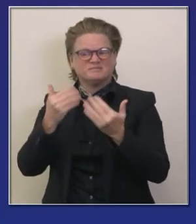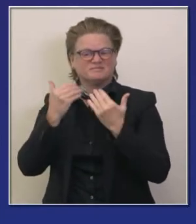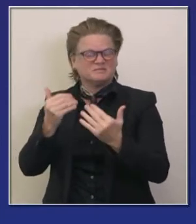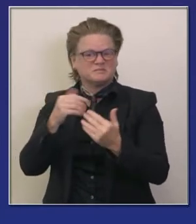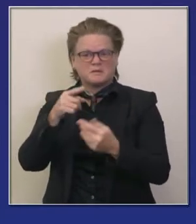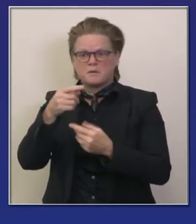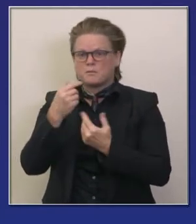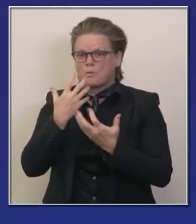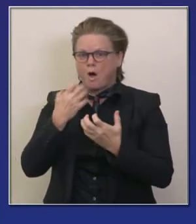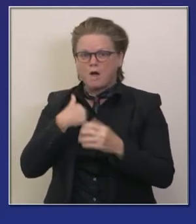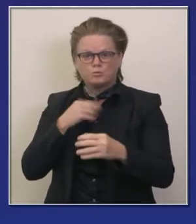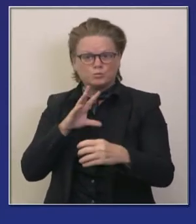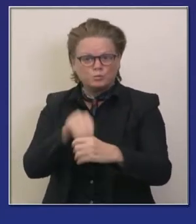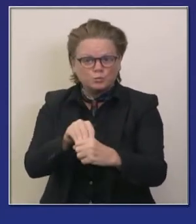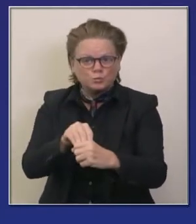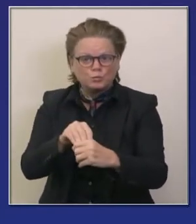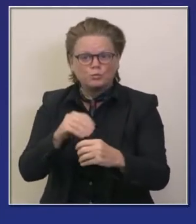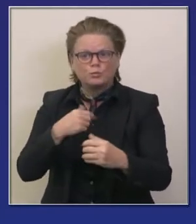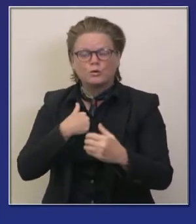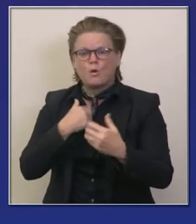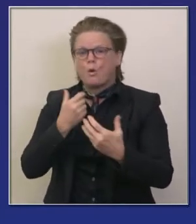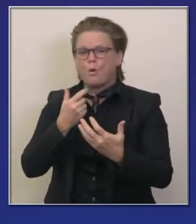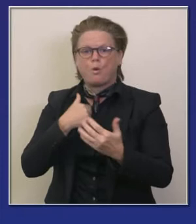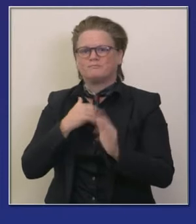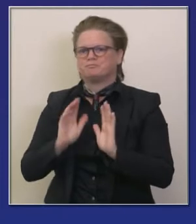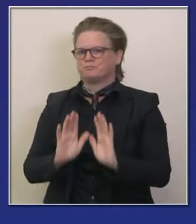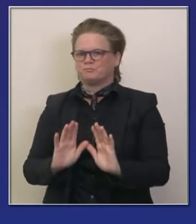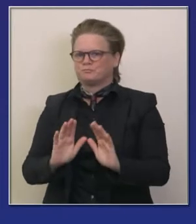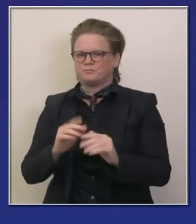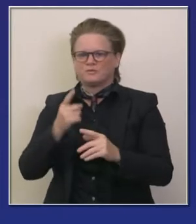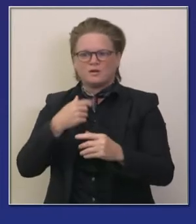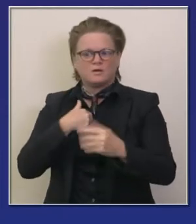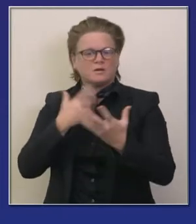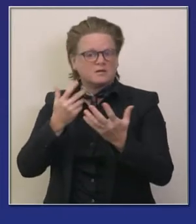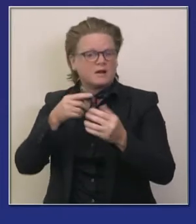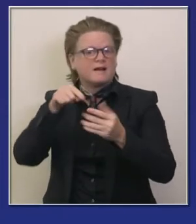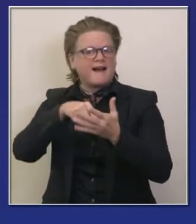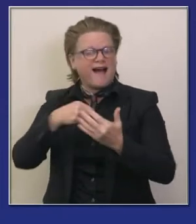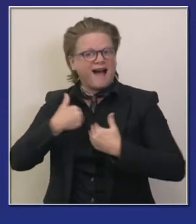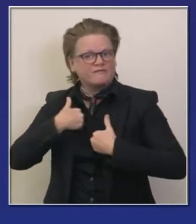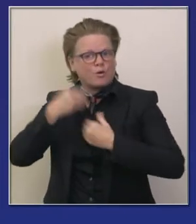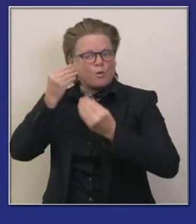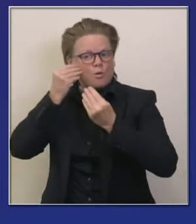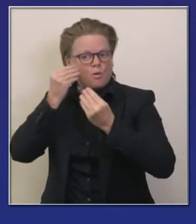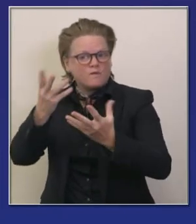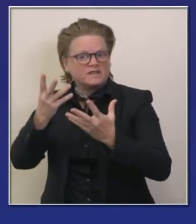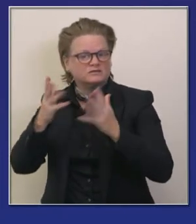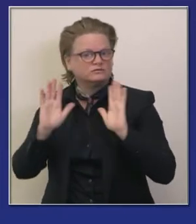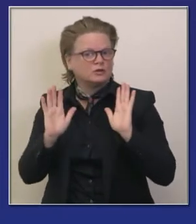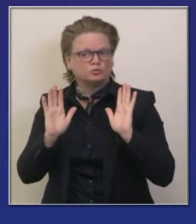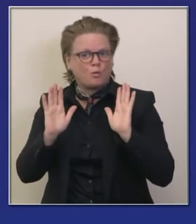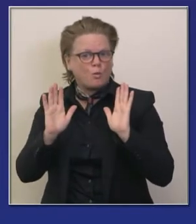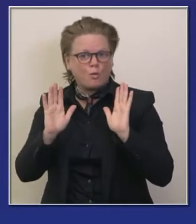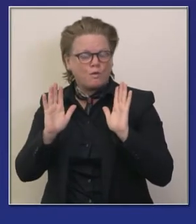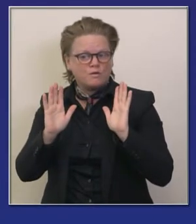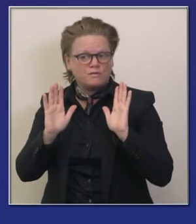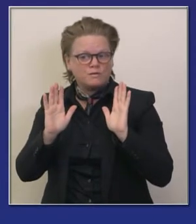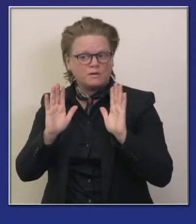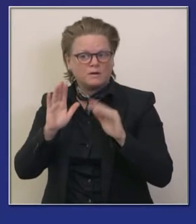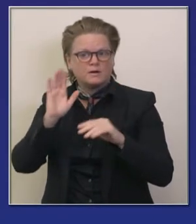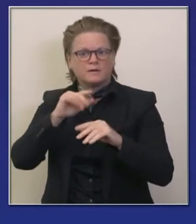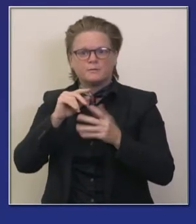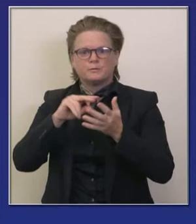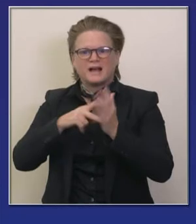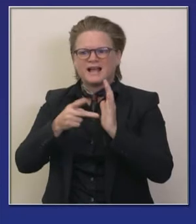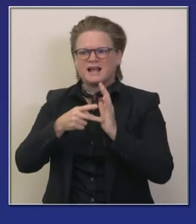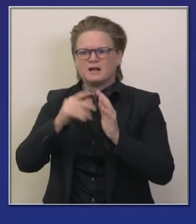es una oportunidad para que individuos participen en el protocolo de notificación uno puede optar